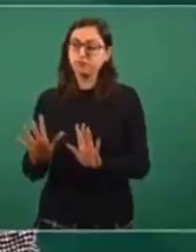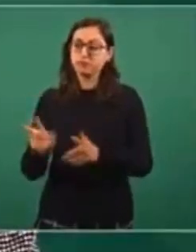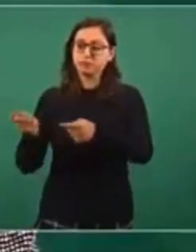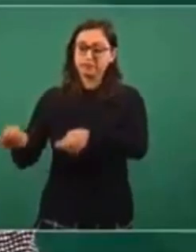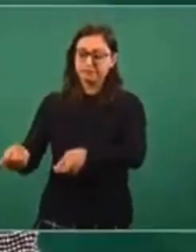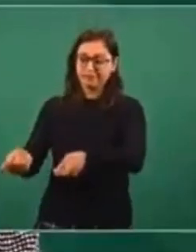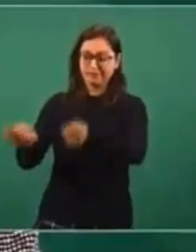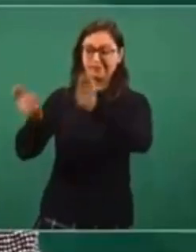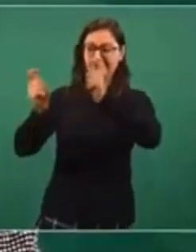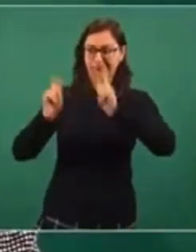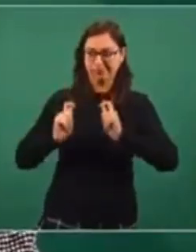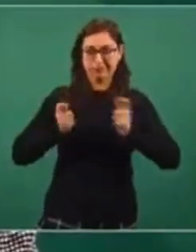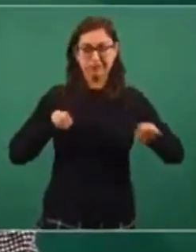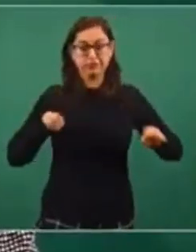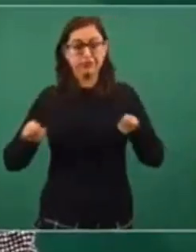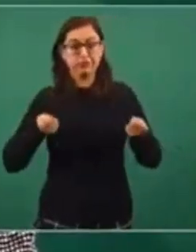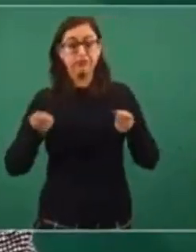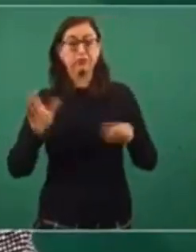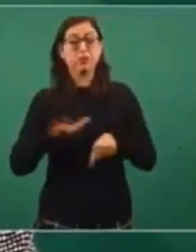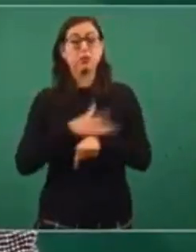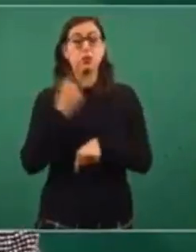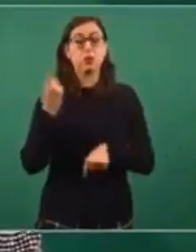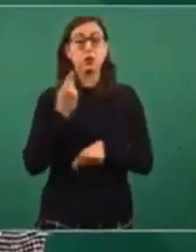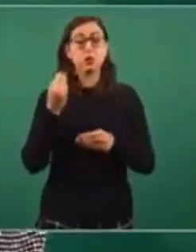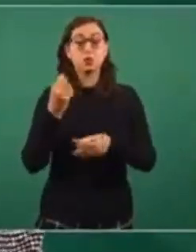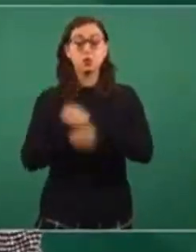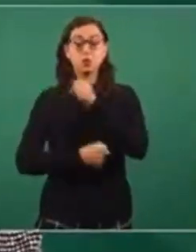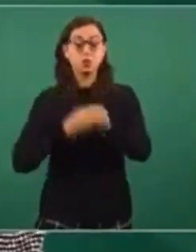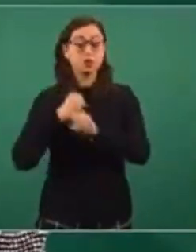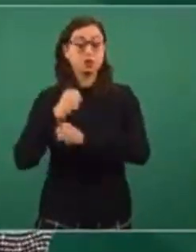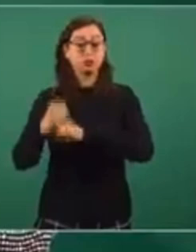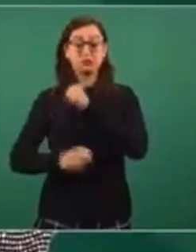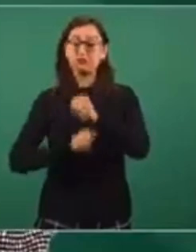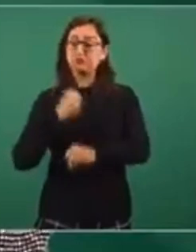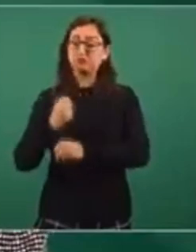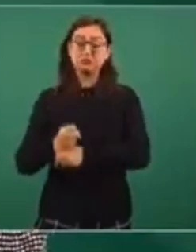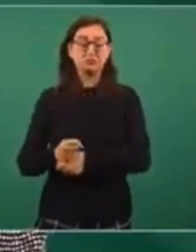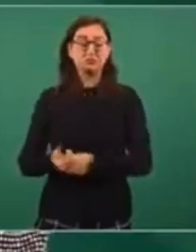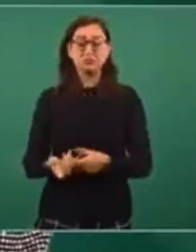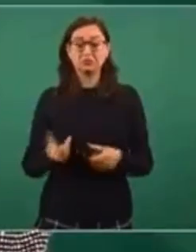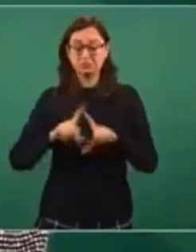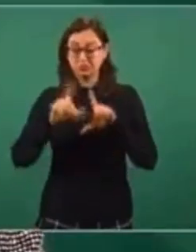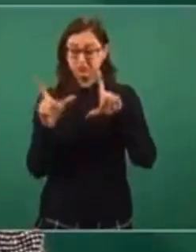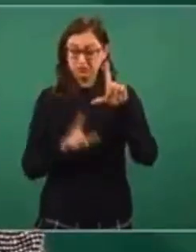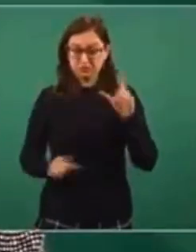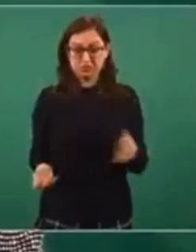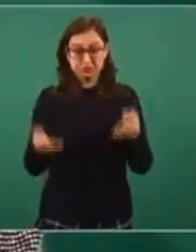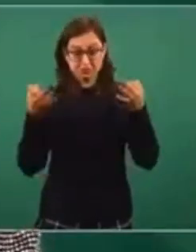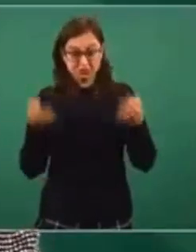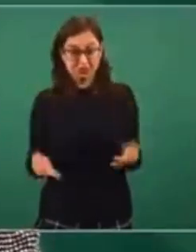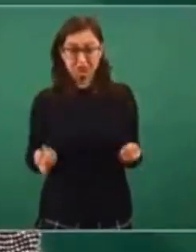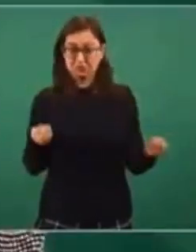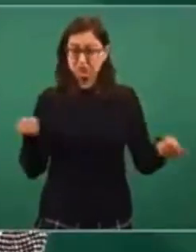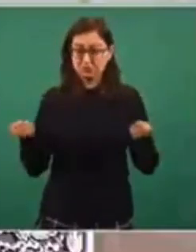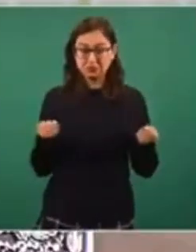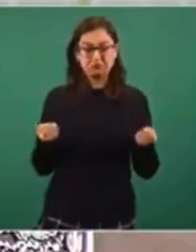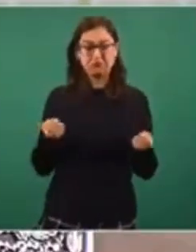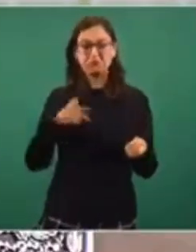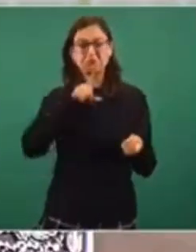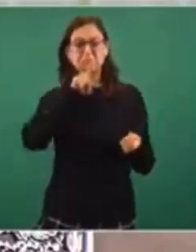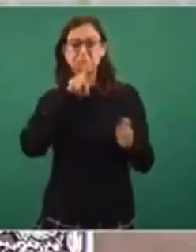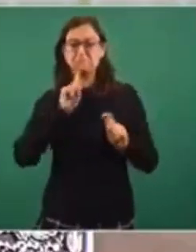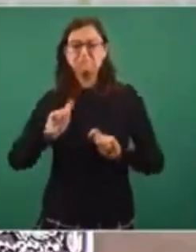en algunos años se olvidó la rectoría del Estado. Esta rectoría del Estado en un sector